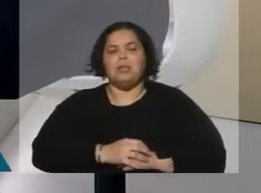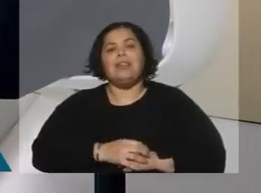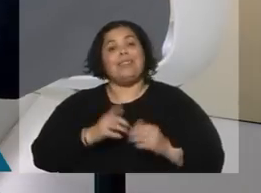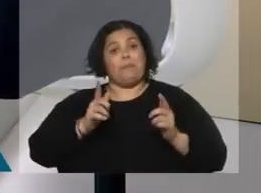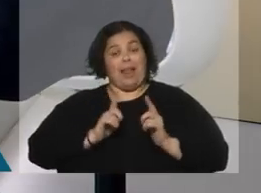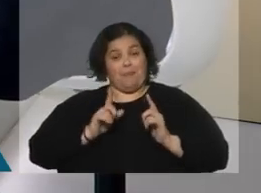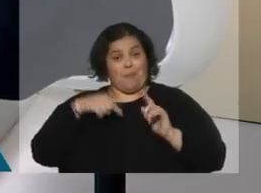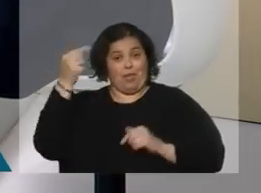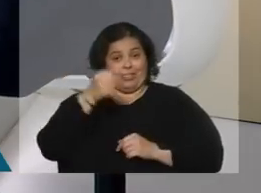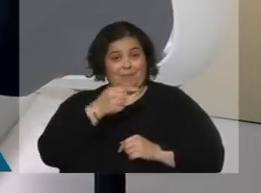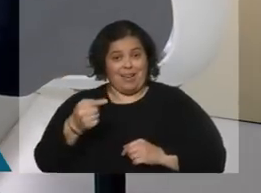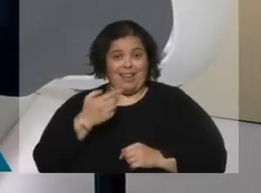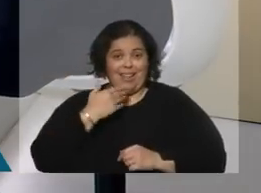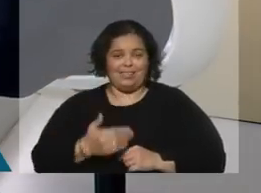esperamos. Gracias. Gracias, Alfonso.